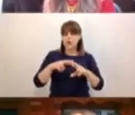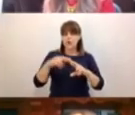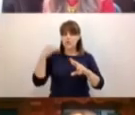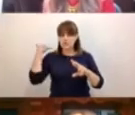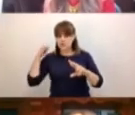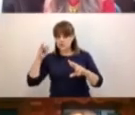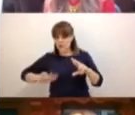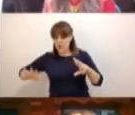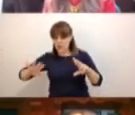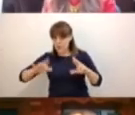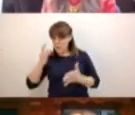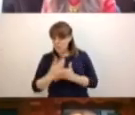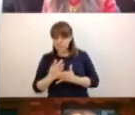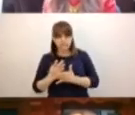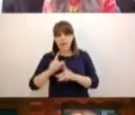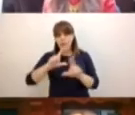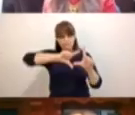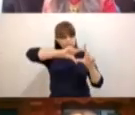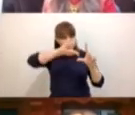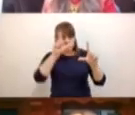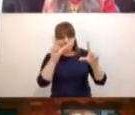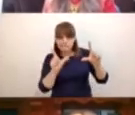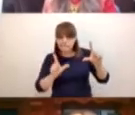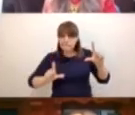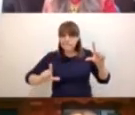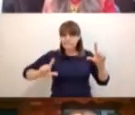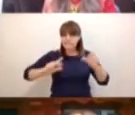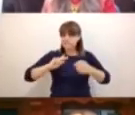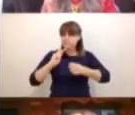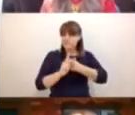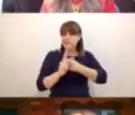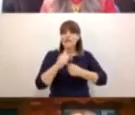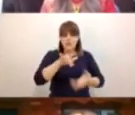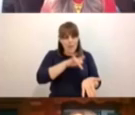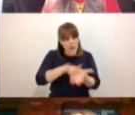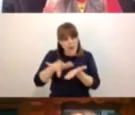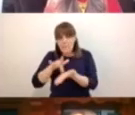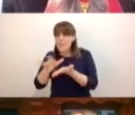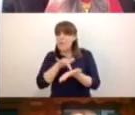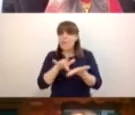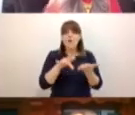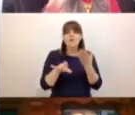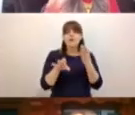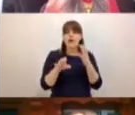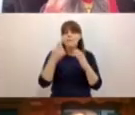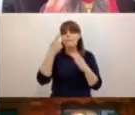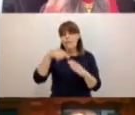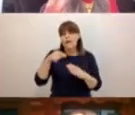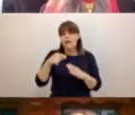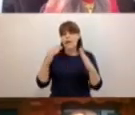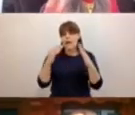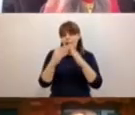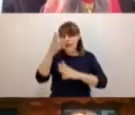colaborado también con la estrategia de Aprende en Casa. En el caso de nosotros tenemos maestra,